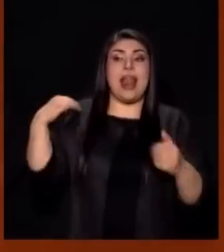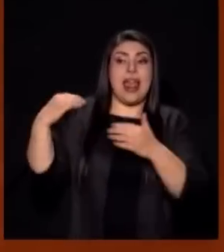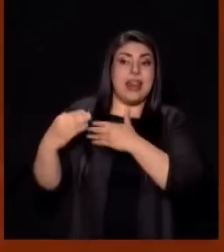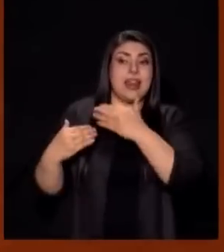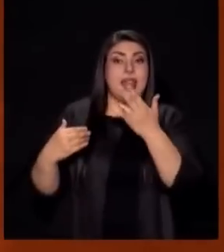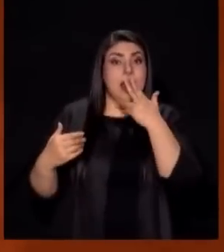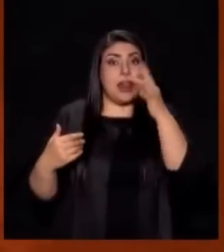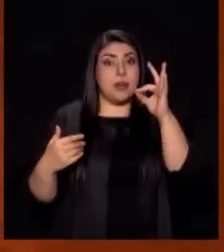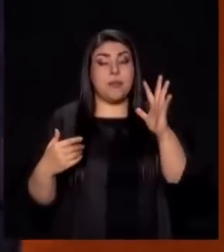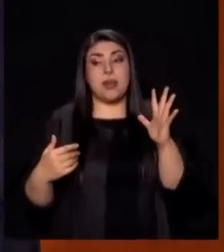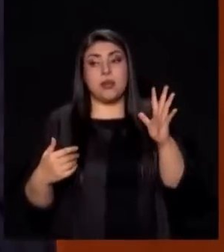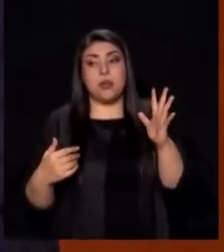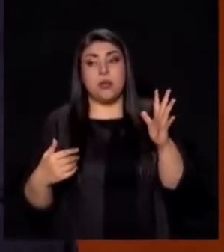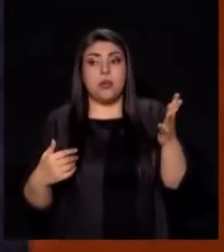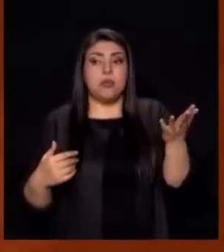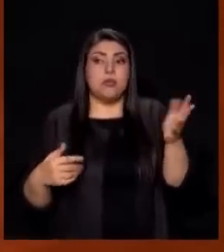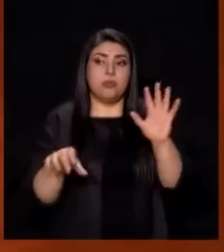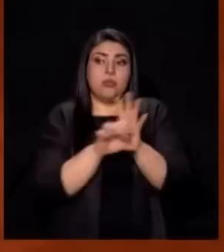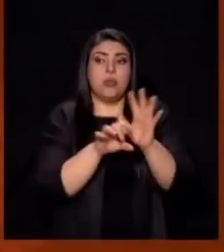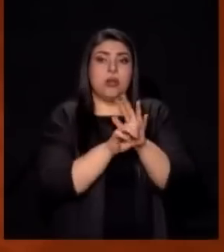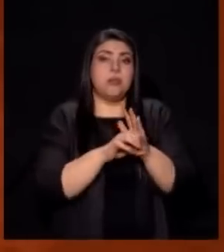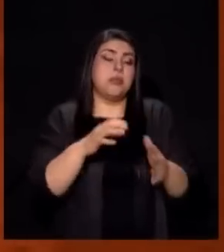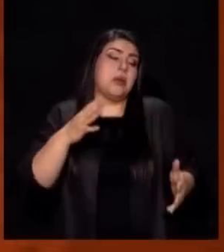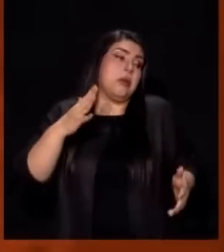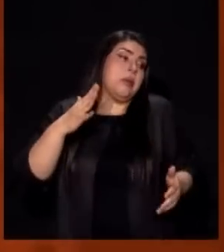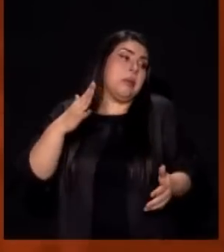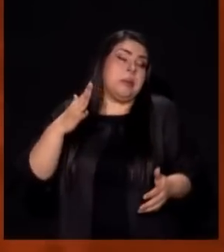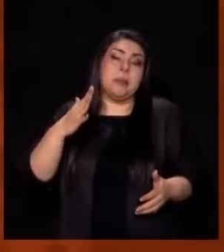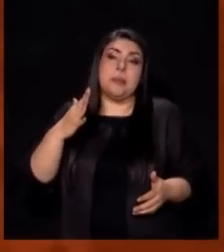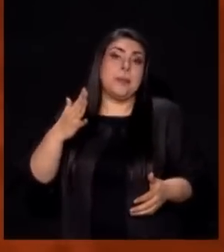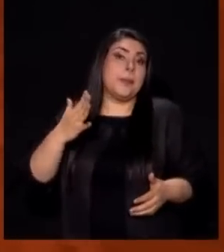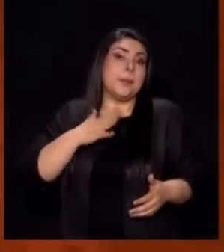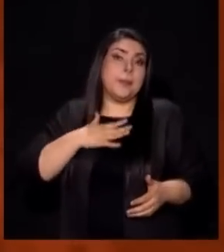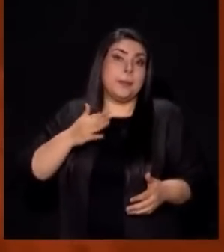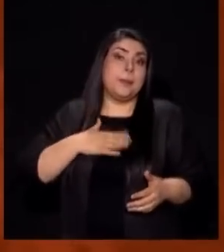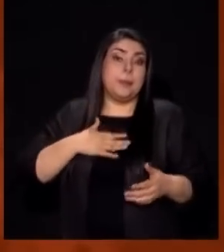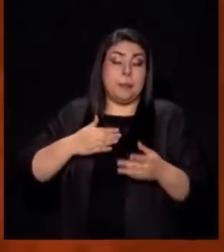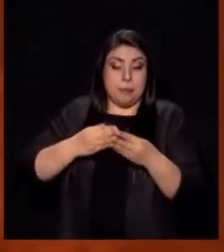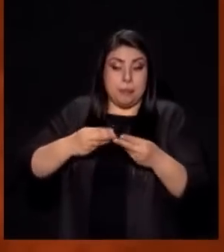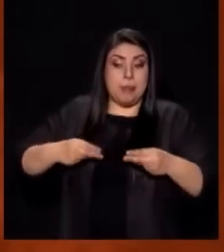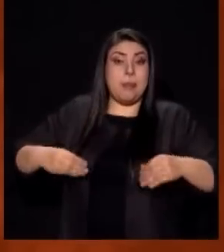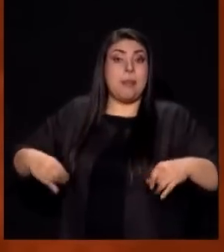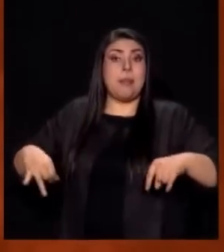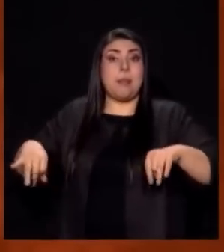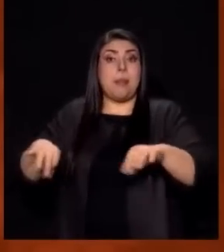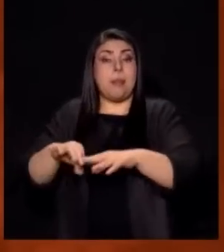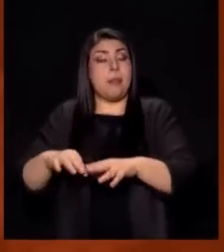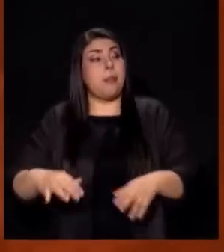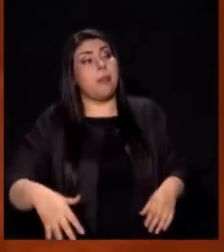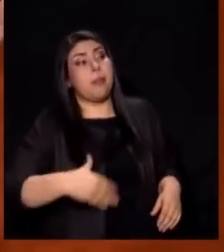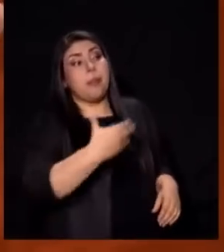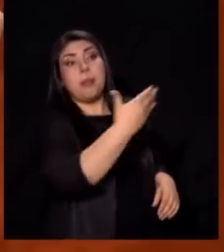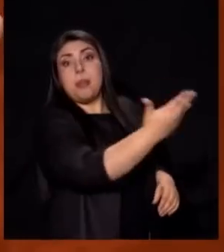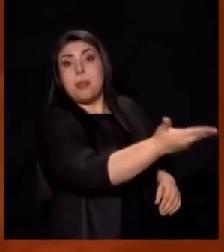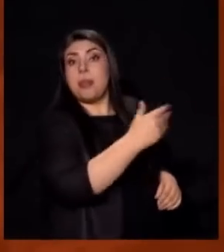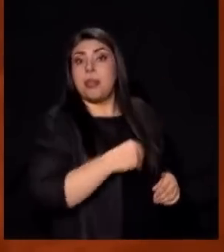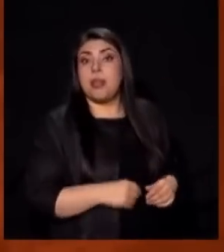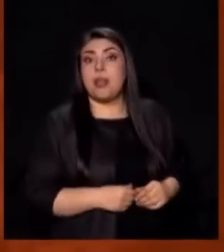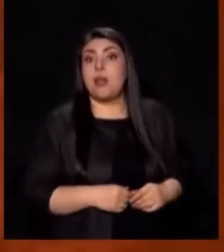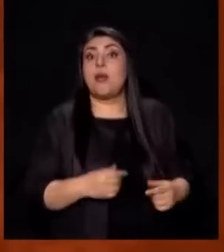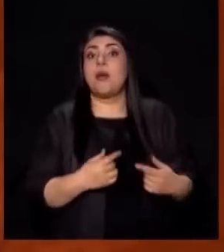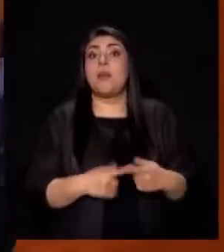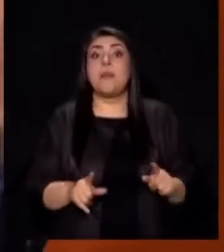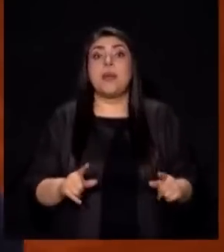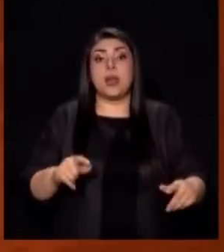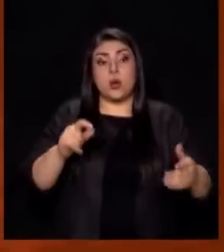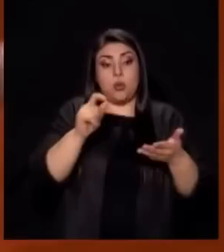yo le dejo la finca de café a mi hermano Ok Pero si no dejas dicho nada No hay nada para tu hermano Porque no